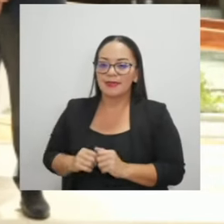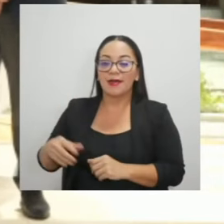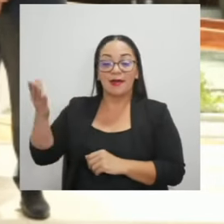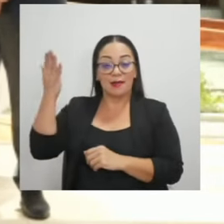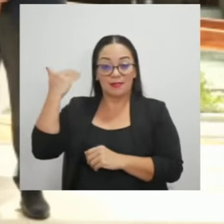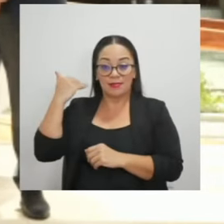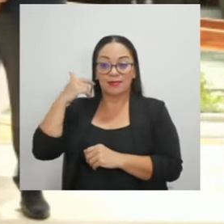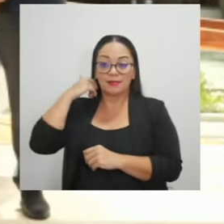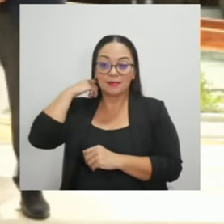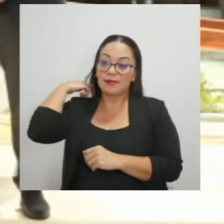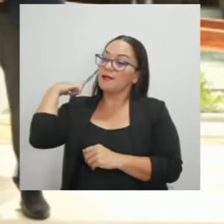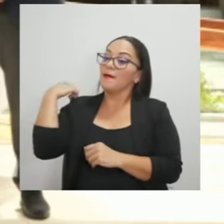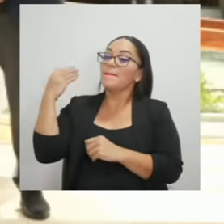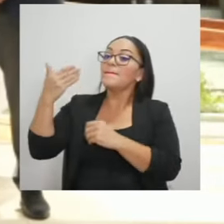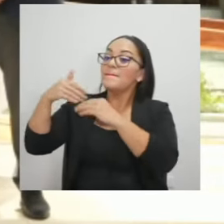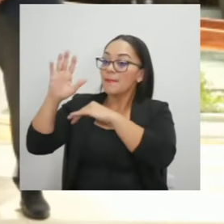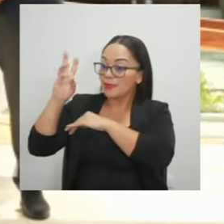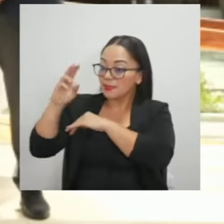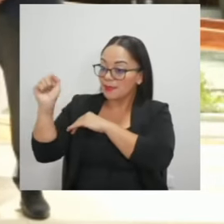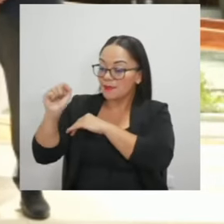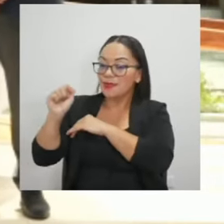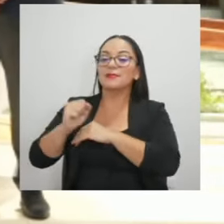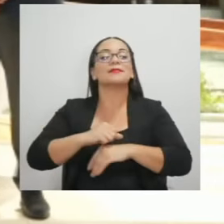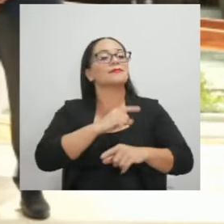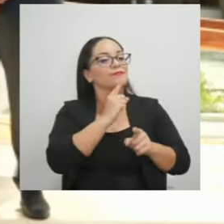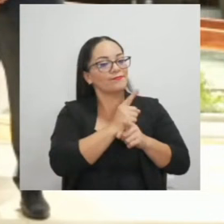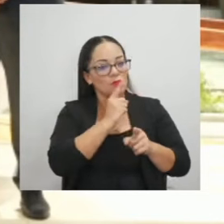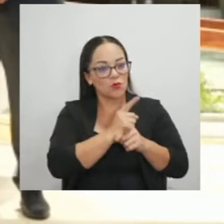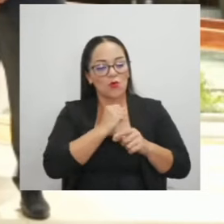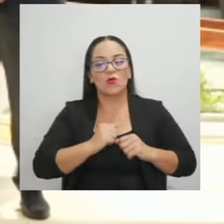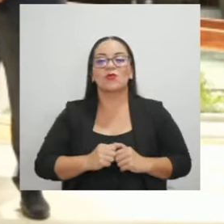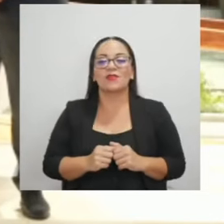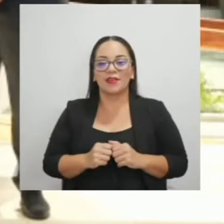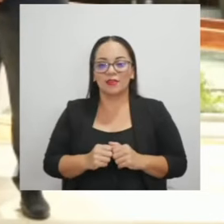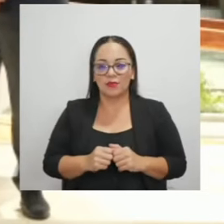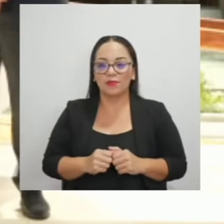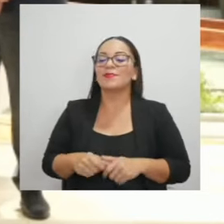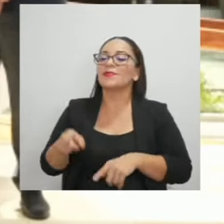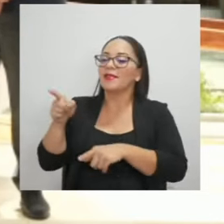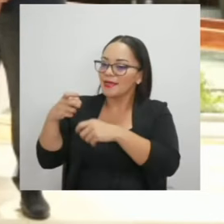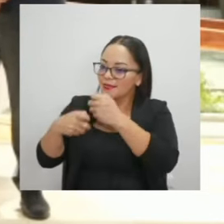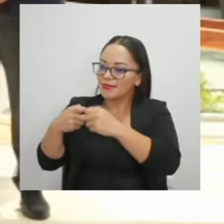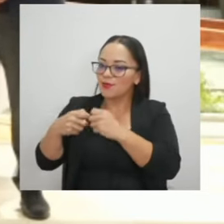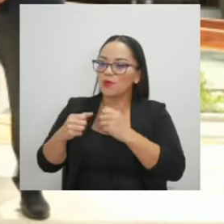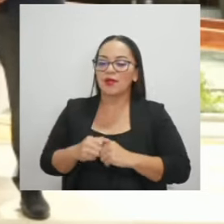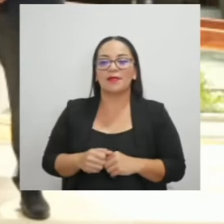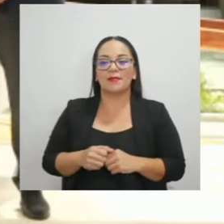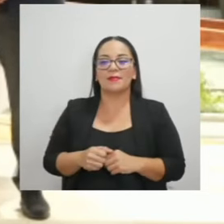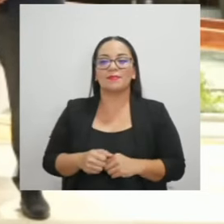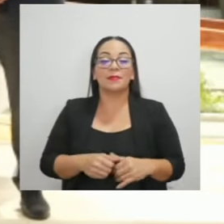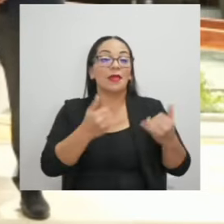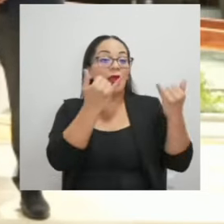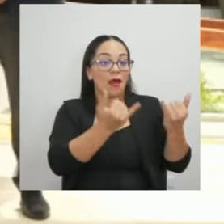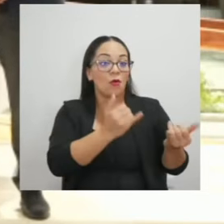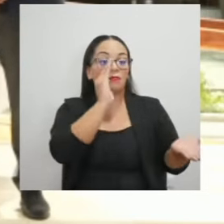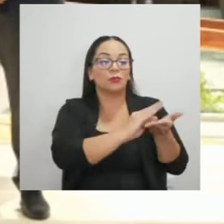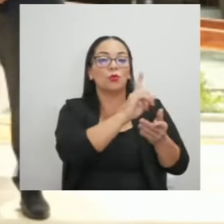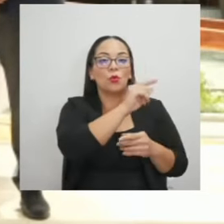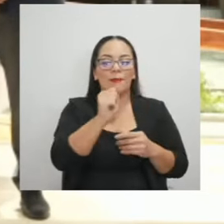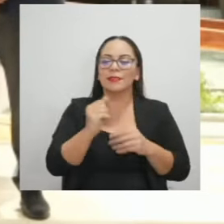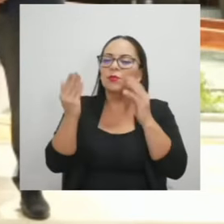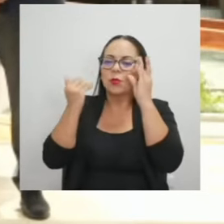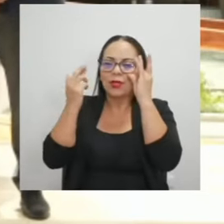más de seis Seis meses. Ok. Ahí es donde debes Ese es el problema. ¿Y ahora? Tarda un mes. ¿Por qué?